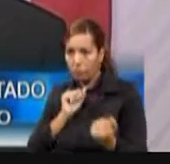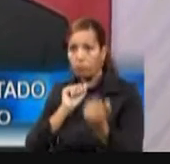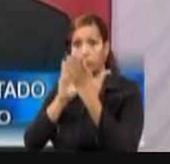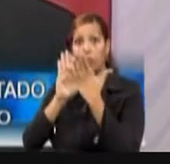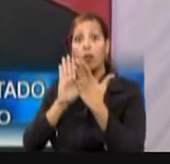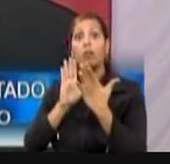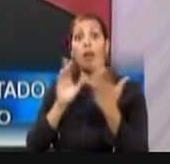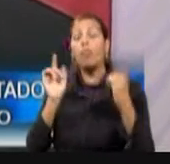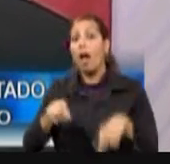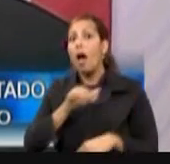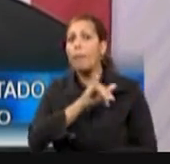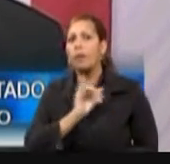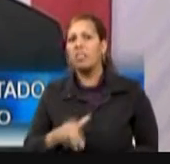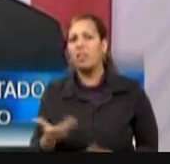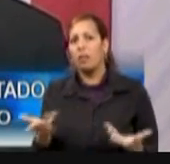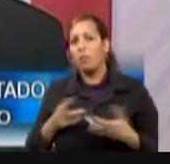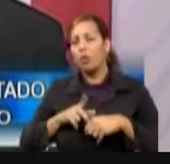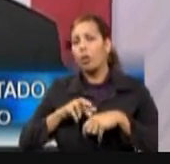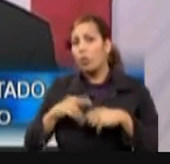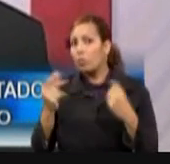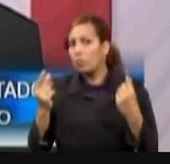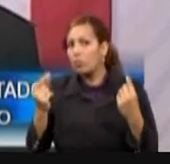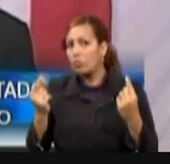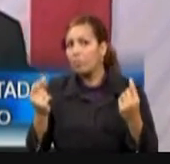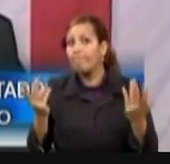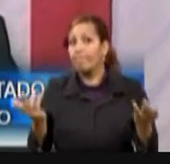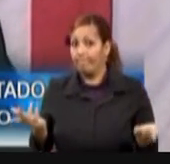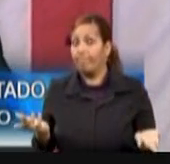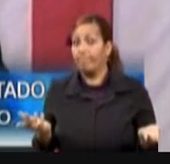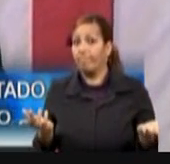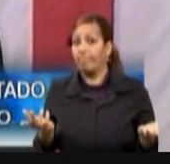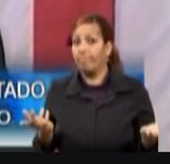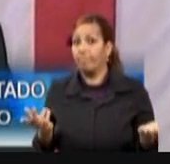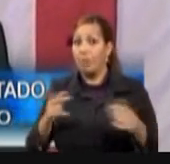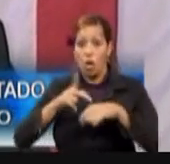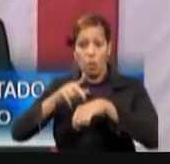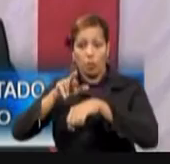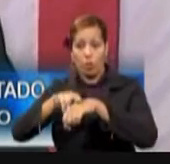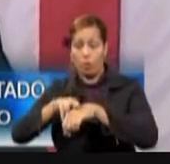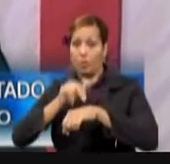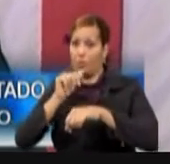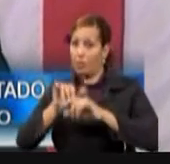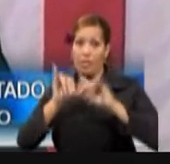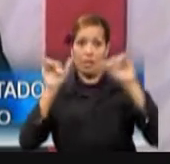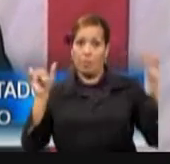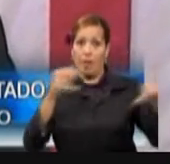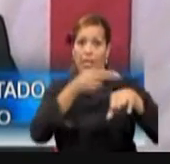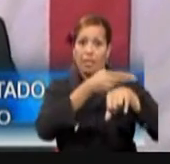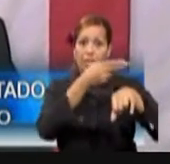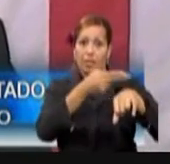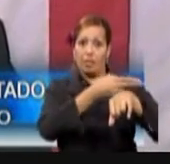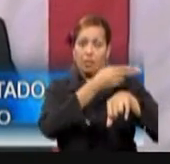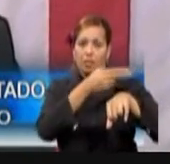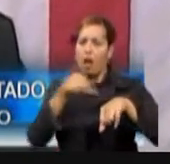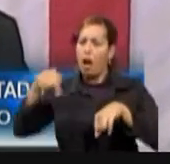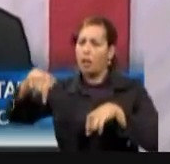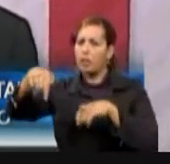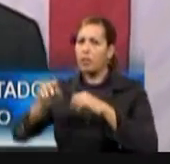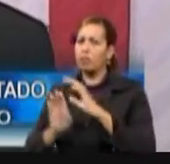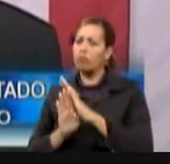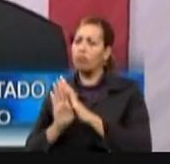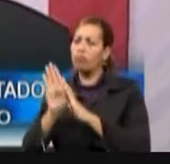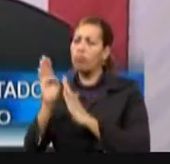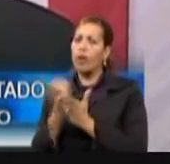de proporciones similares. Desde luego, Puerto Rico no es Haití. Nuestro nivel de desarrollo económico